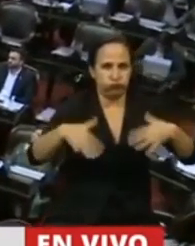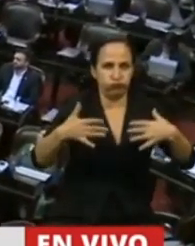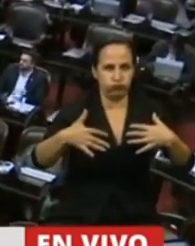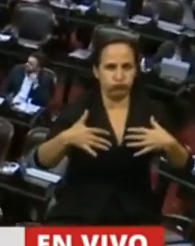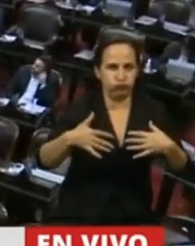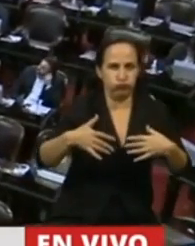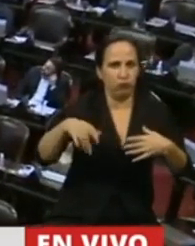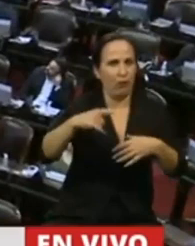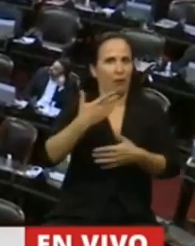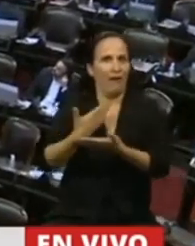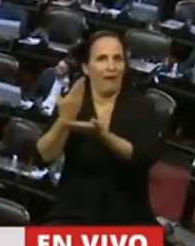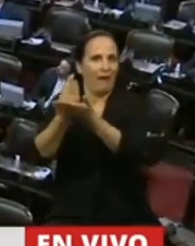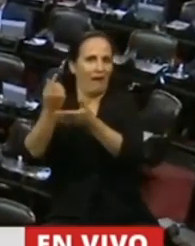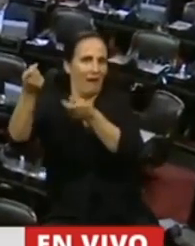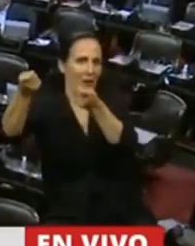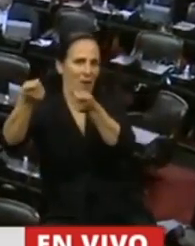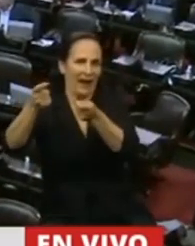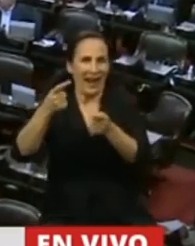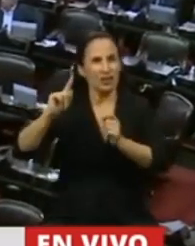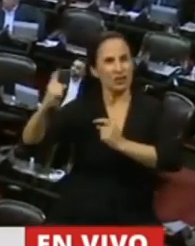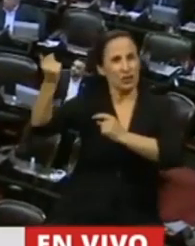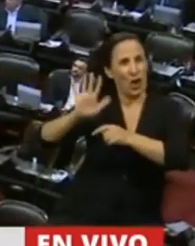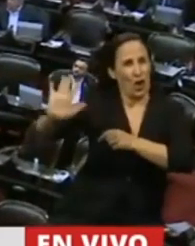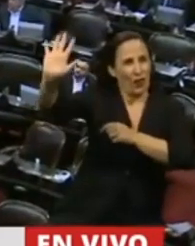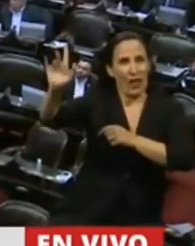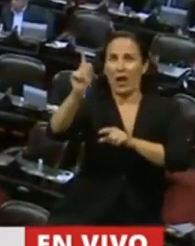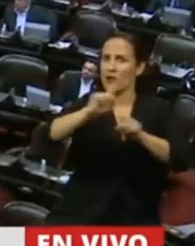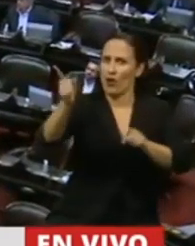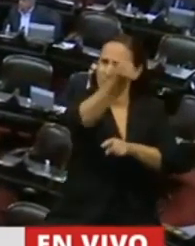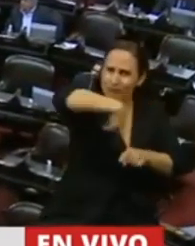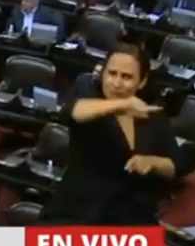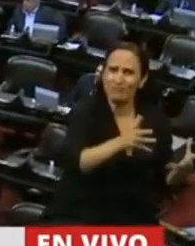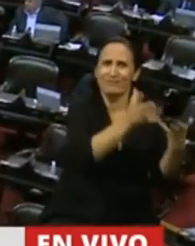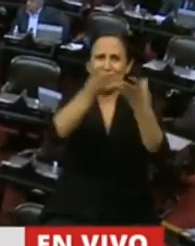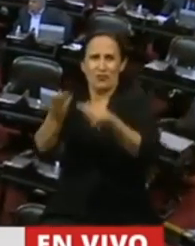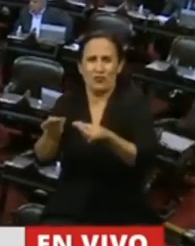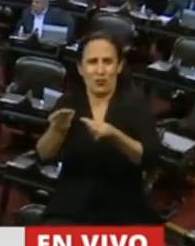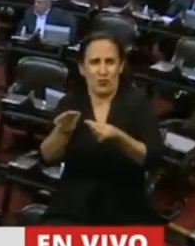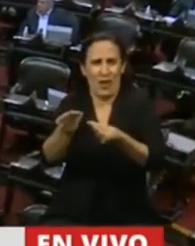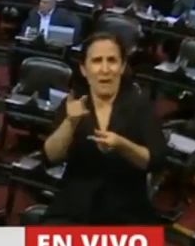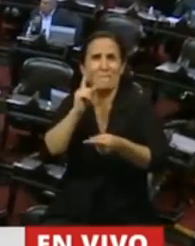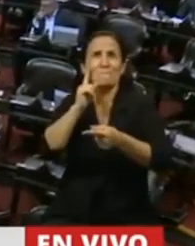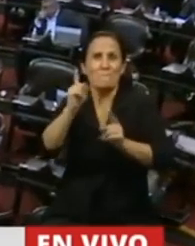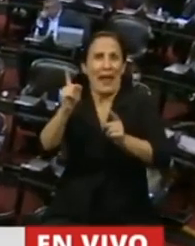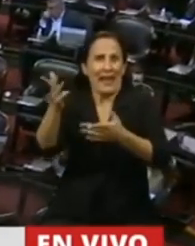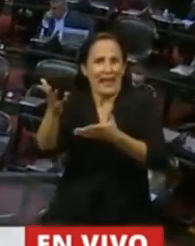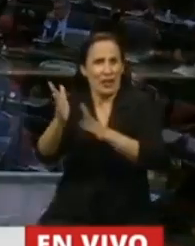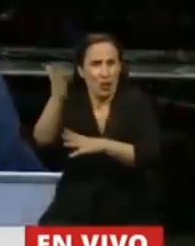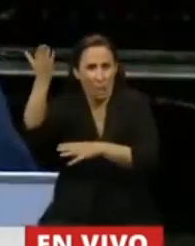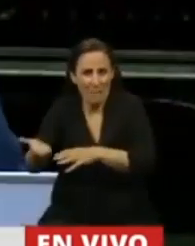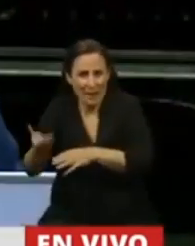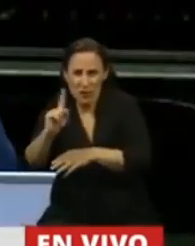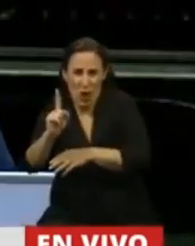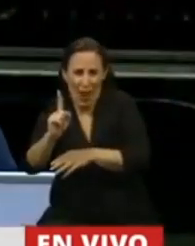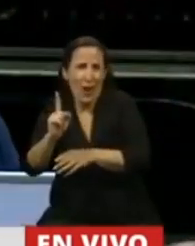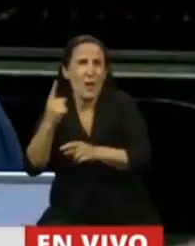que ayudarlo, no hay que dejarlo solo, porque si no, eso es peligroso, pero no por la persona, es peligroso por